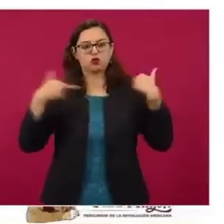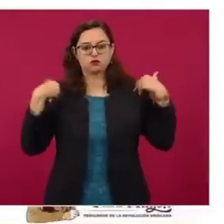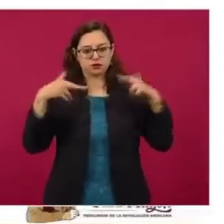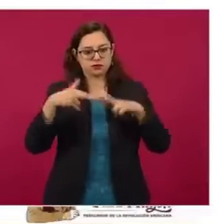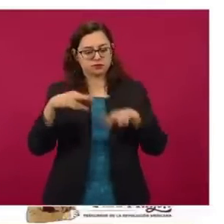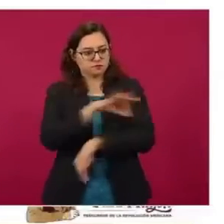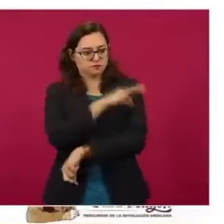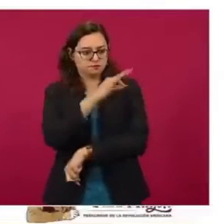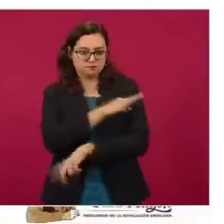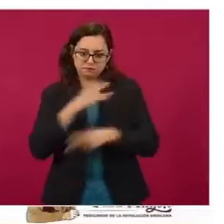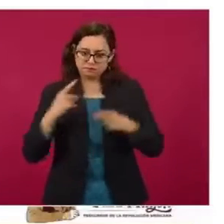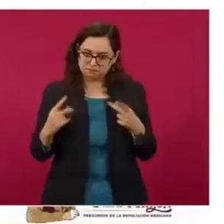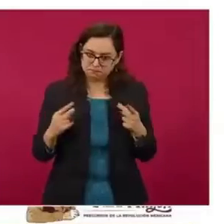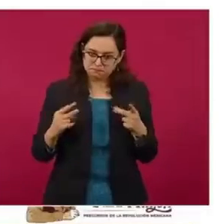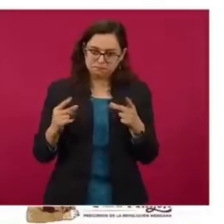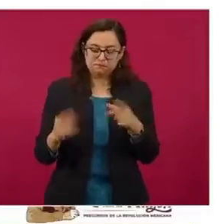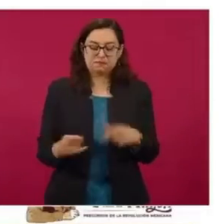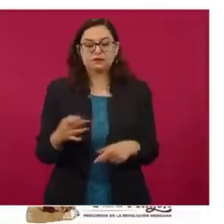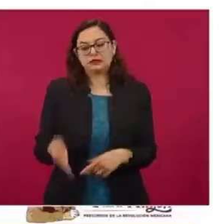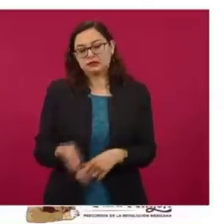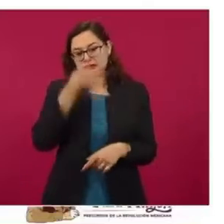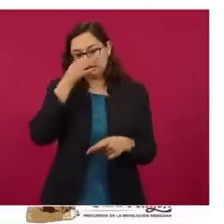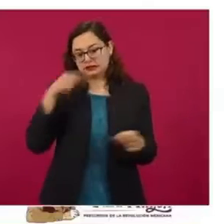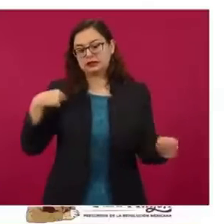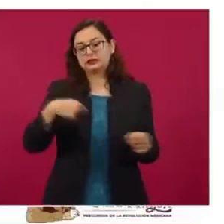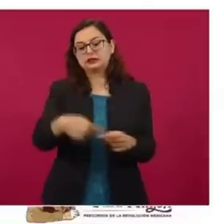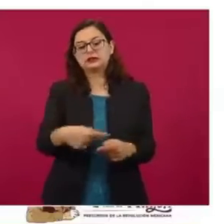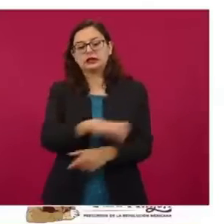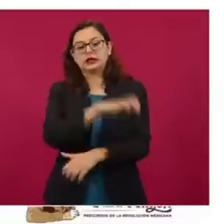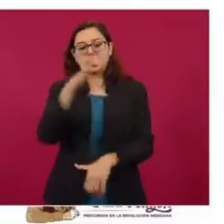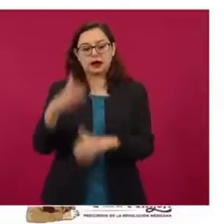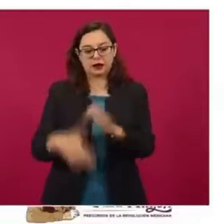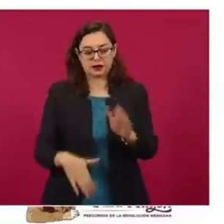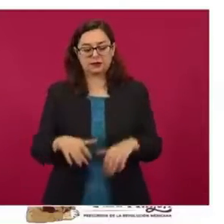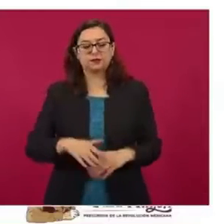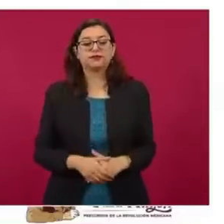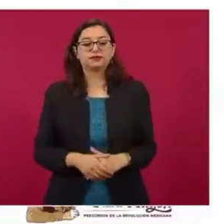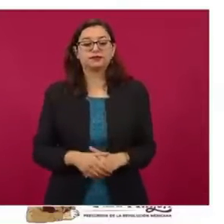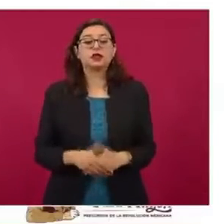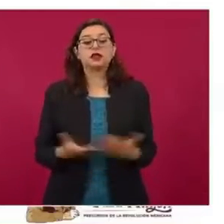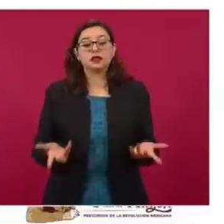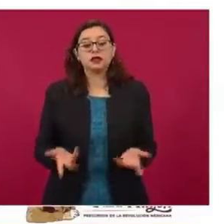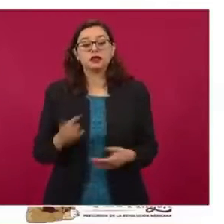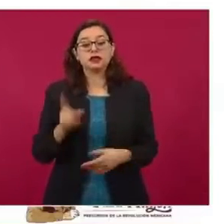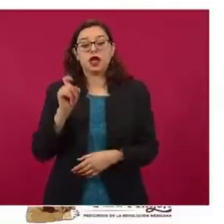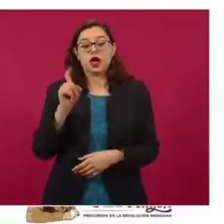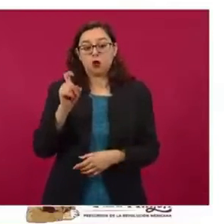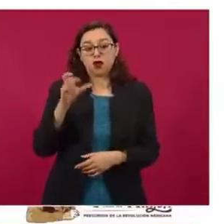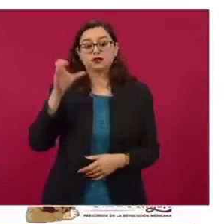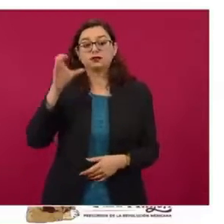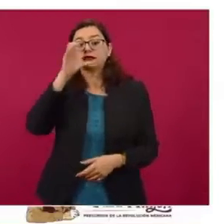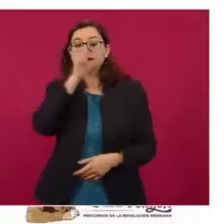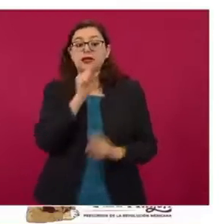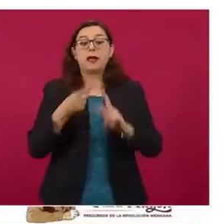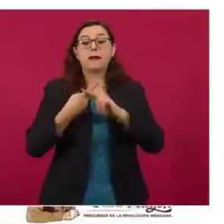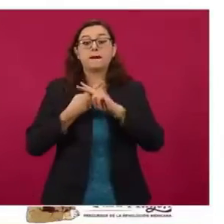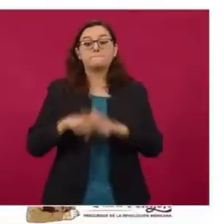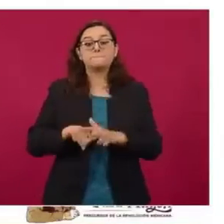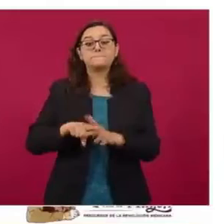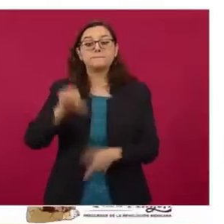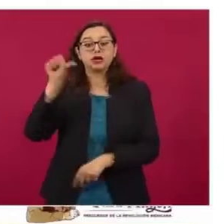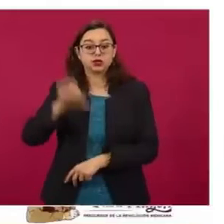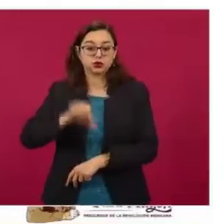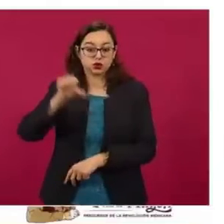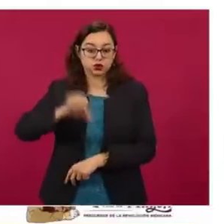en ese proceso. Esperamos terminarlo ya en próximos días. Y el que nos queda es Aguascalientes, que empezó el día de hoy, el